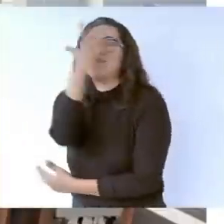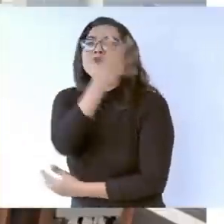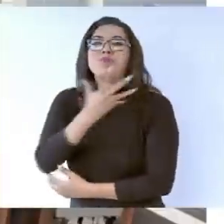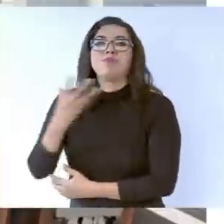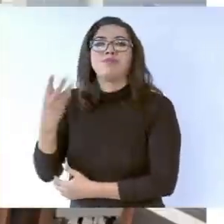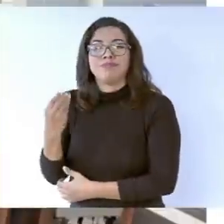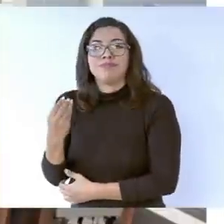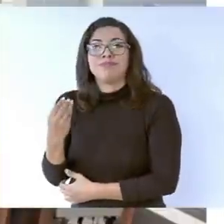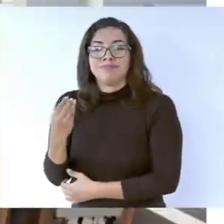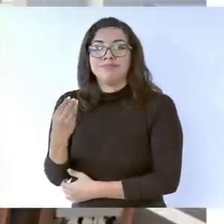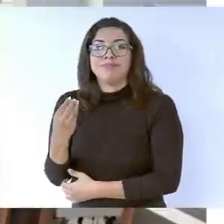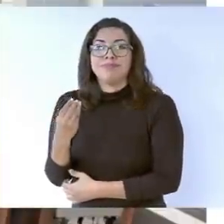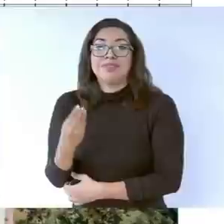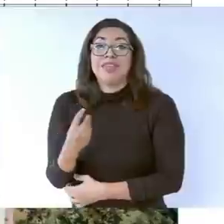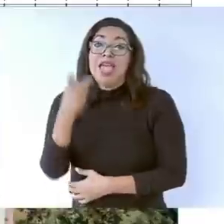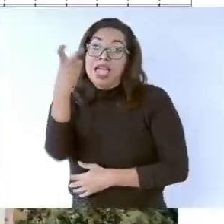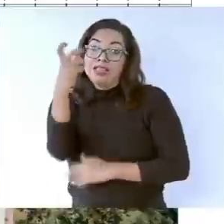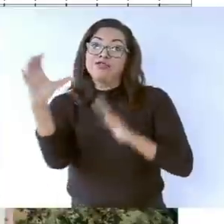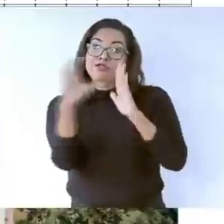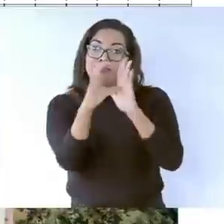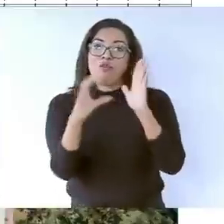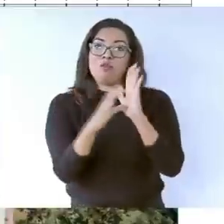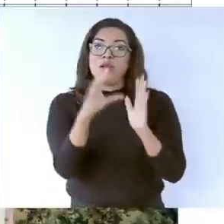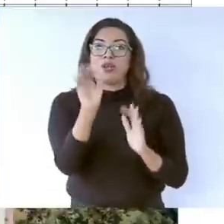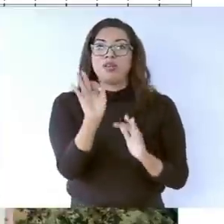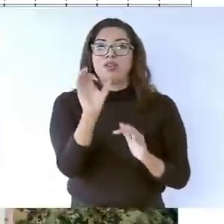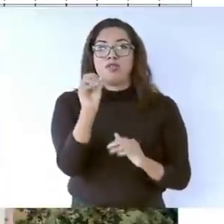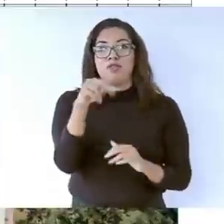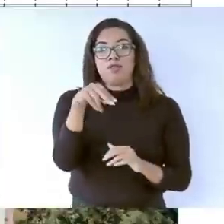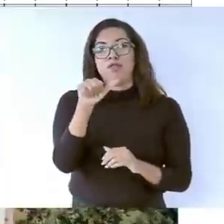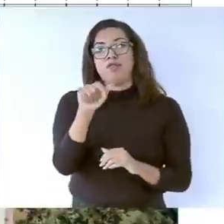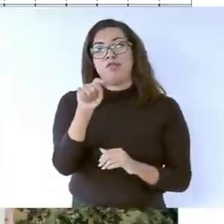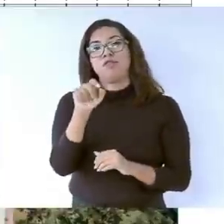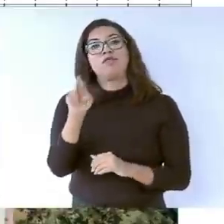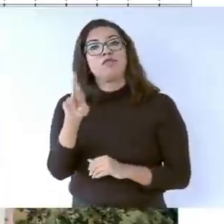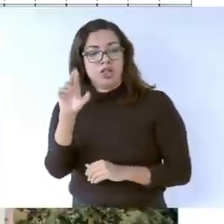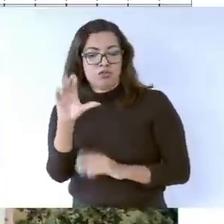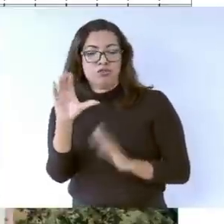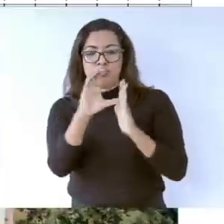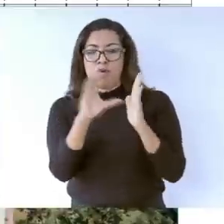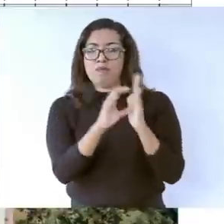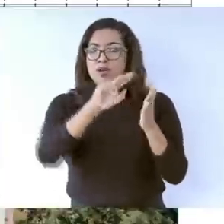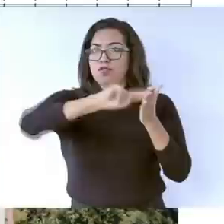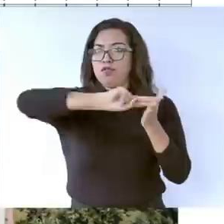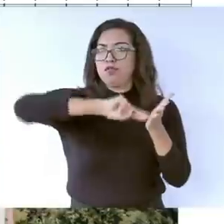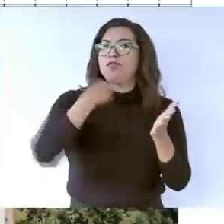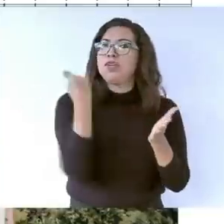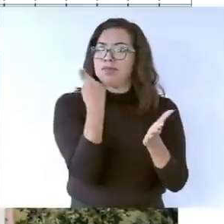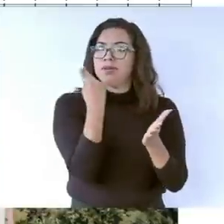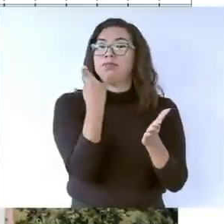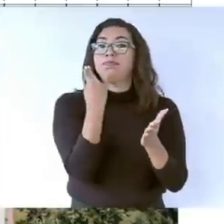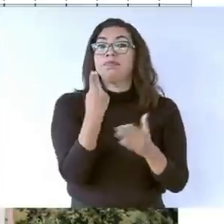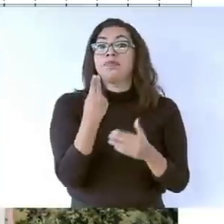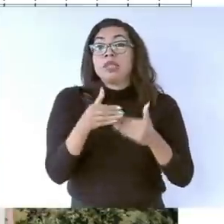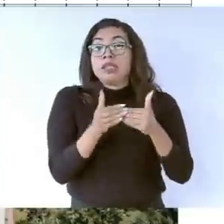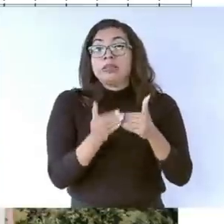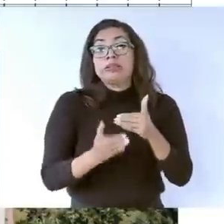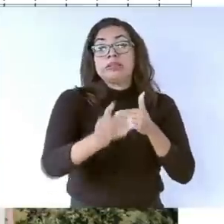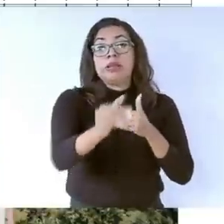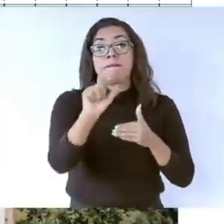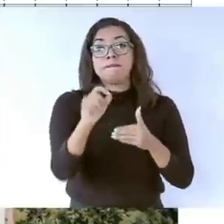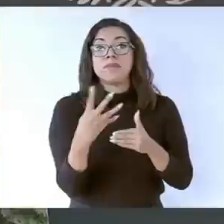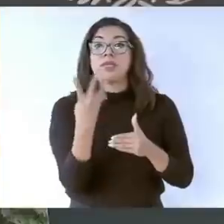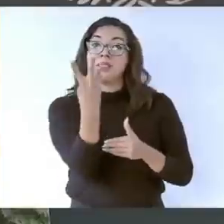Firmado el convenio de colaboración con FONATUR y realizada la asignación de los recursos económicos, se estima un periodo de 24 meses para el desarrollo de la